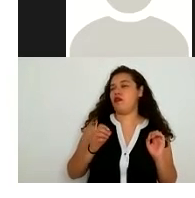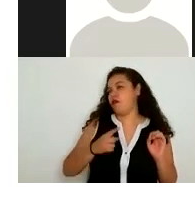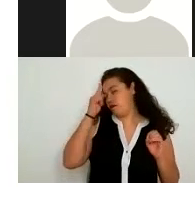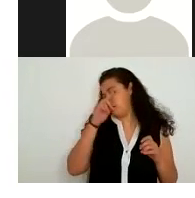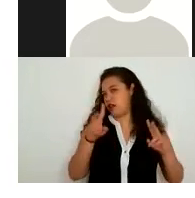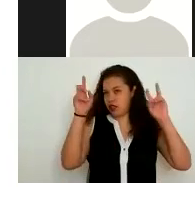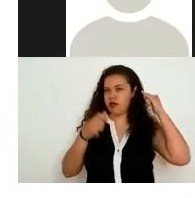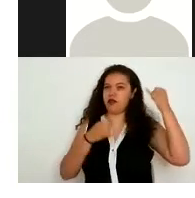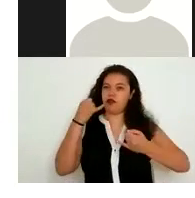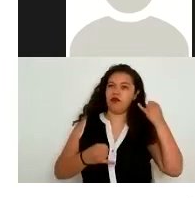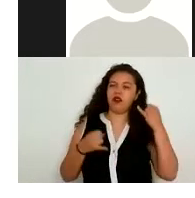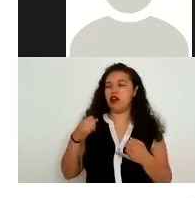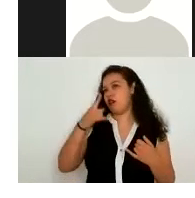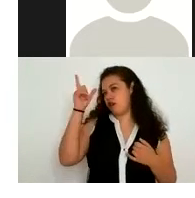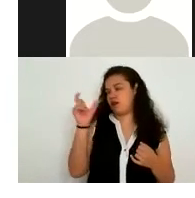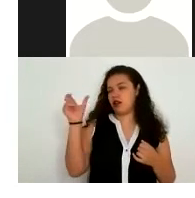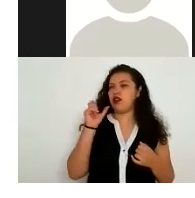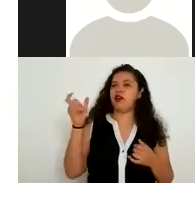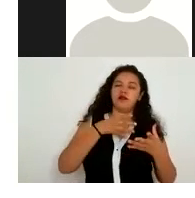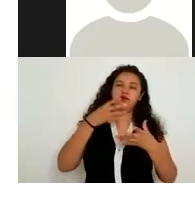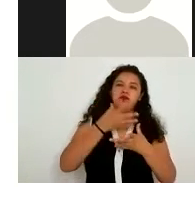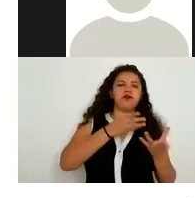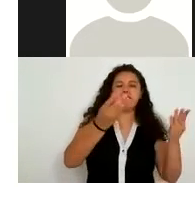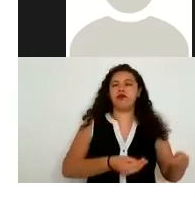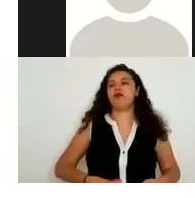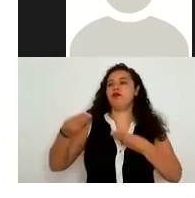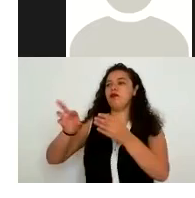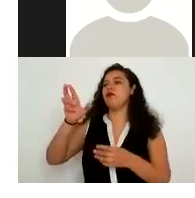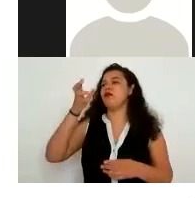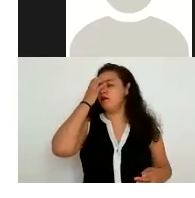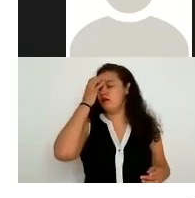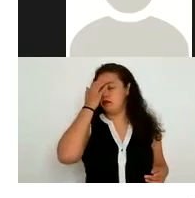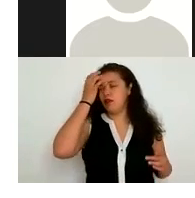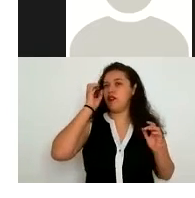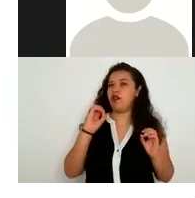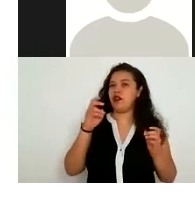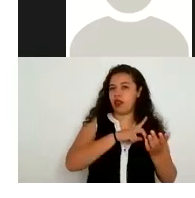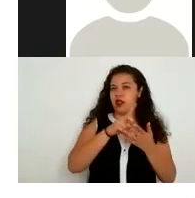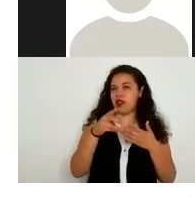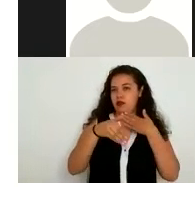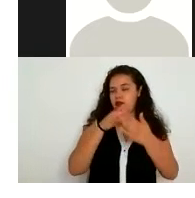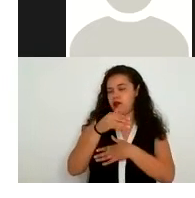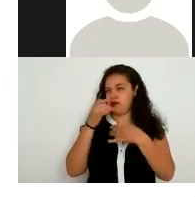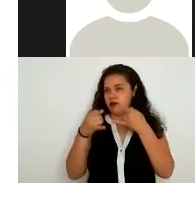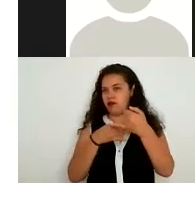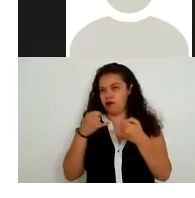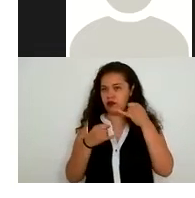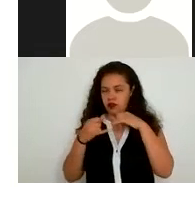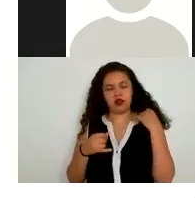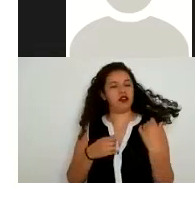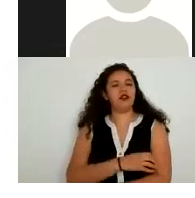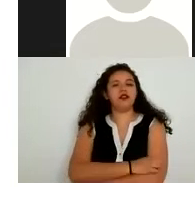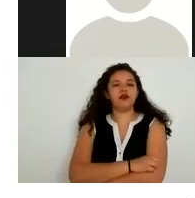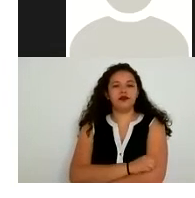cuando la transferencia sea precisa para el reconocimiento ejercicio o defensa de un derecho o proceso judicial y como un último